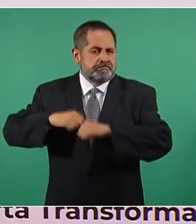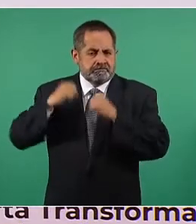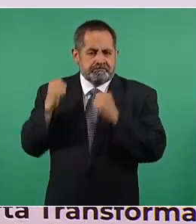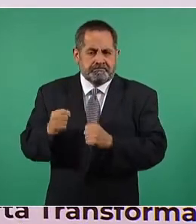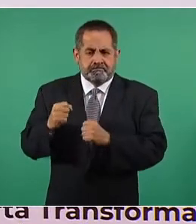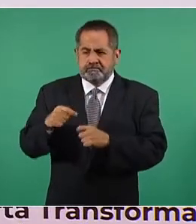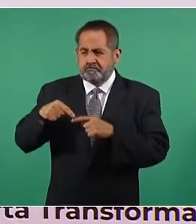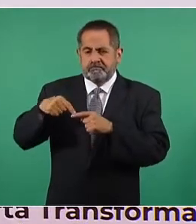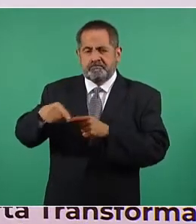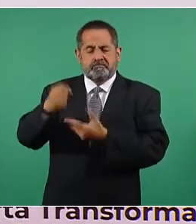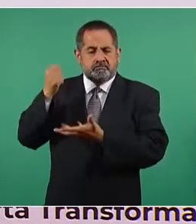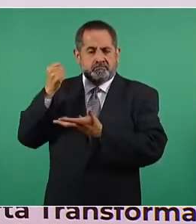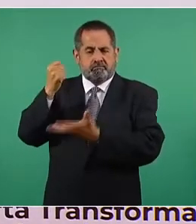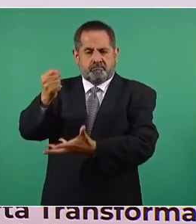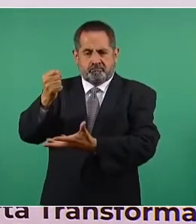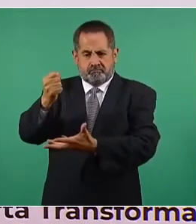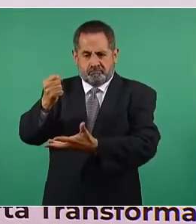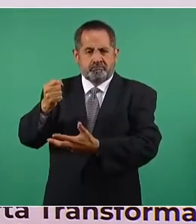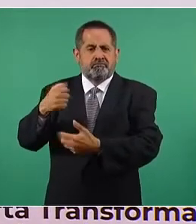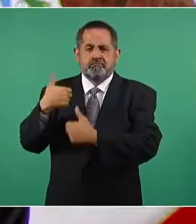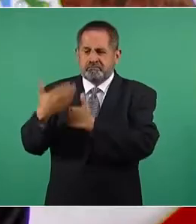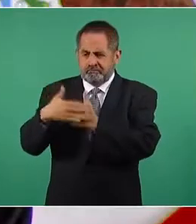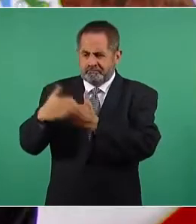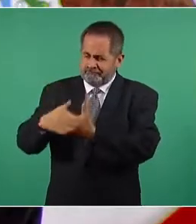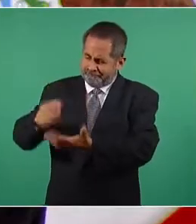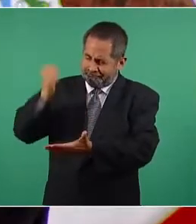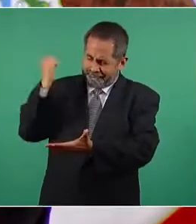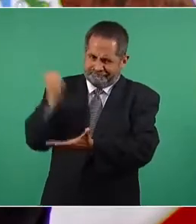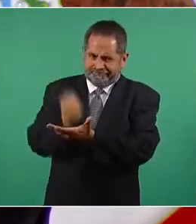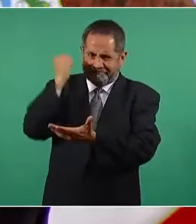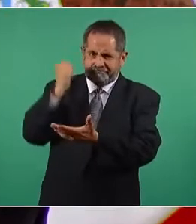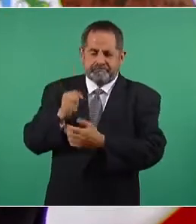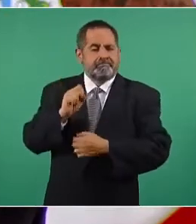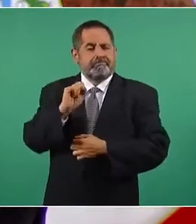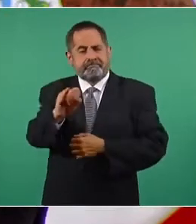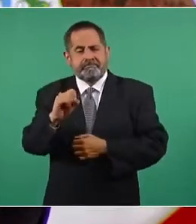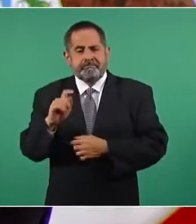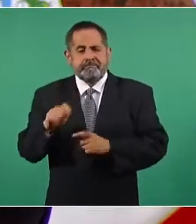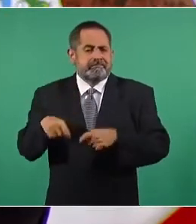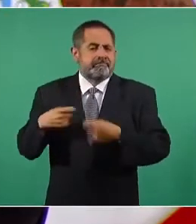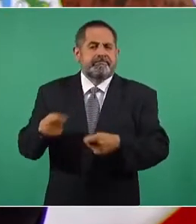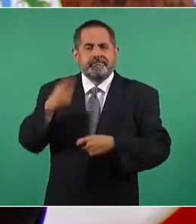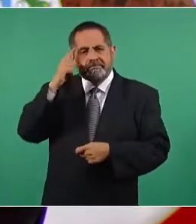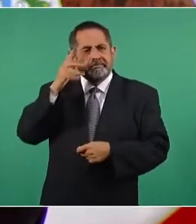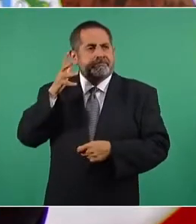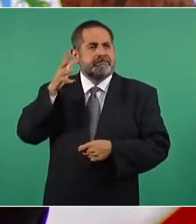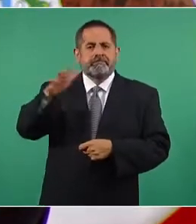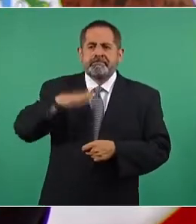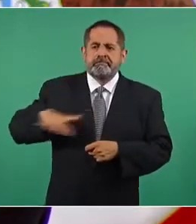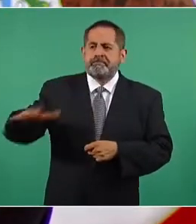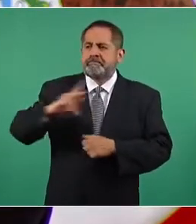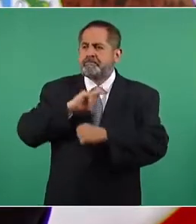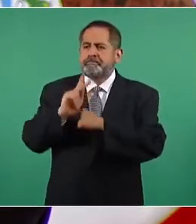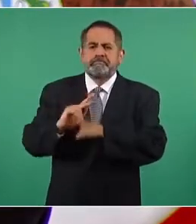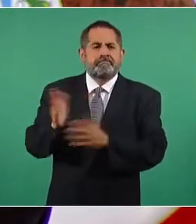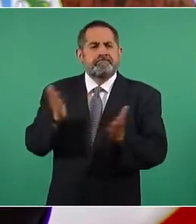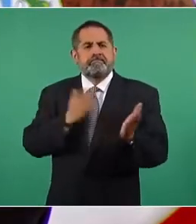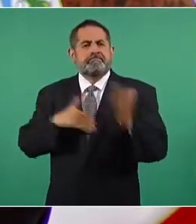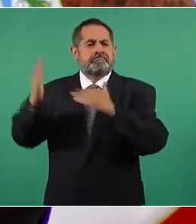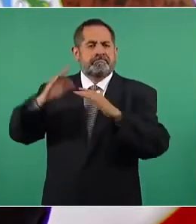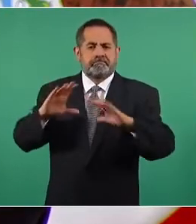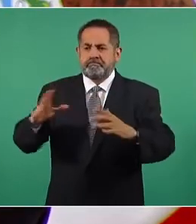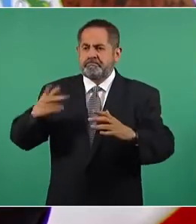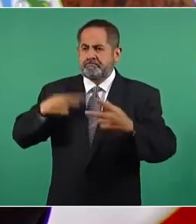aprobado el presupuesto destinado al desarrollo del país y al bienestar del pueblo.